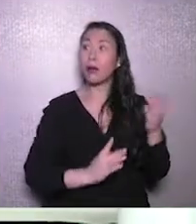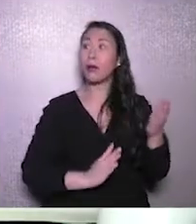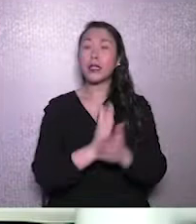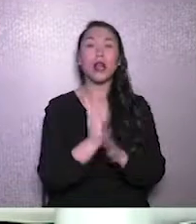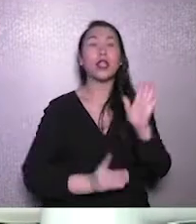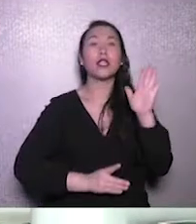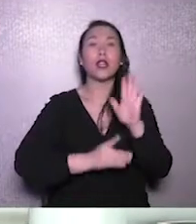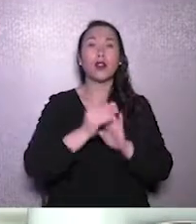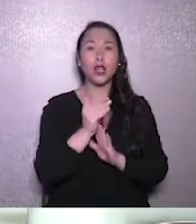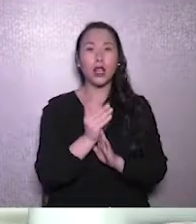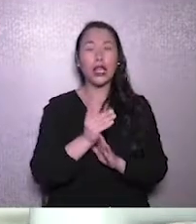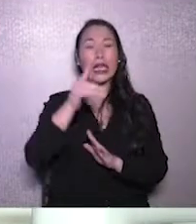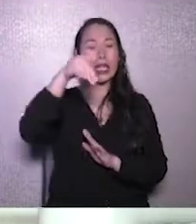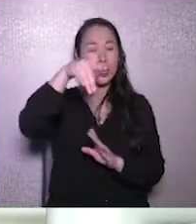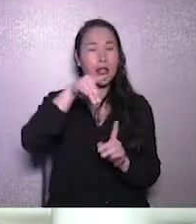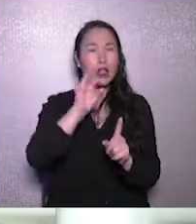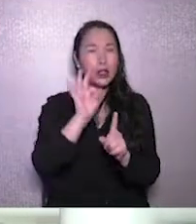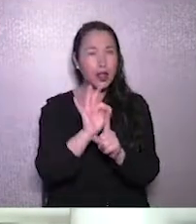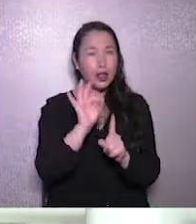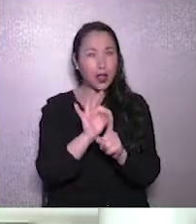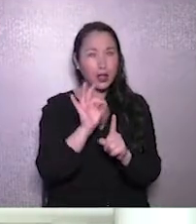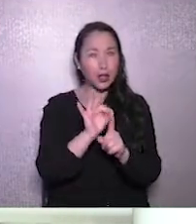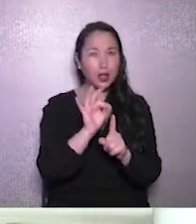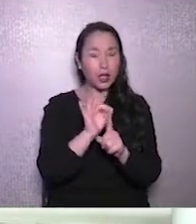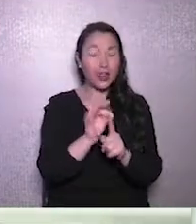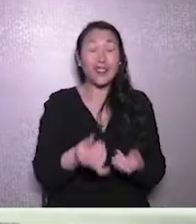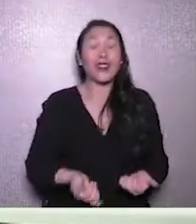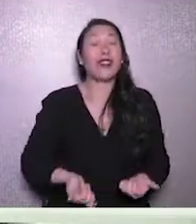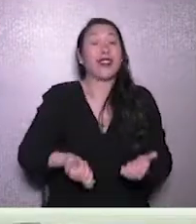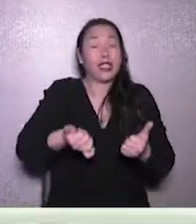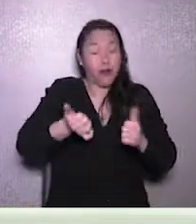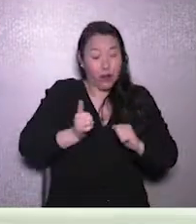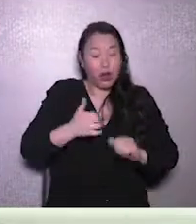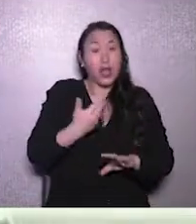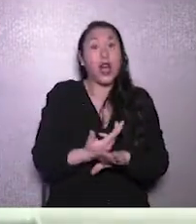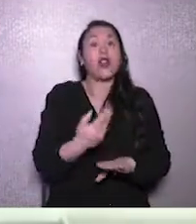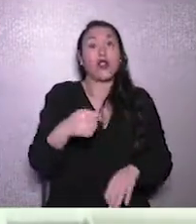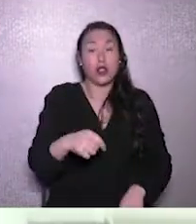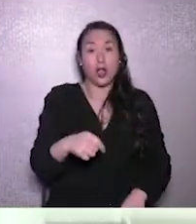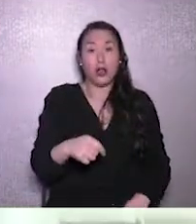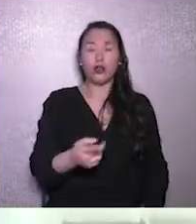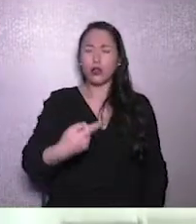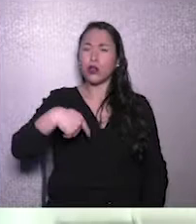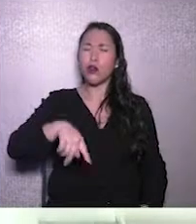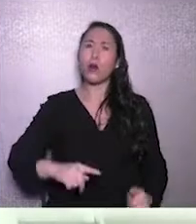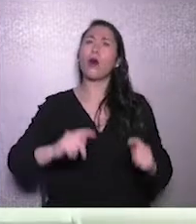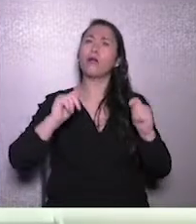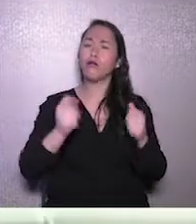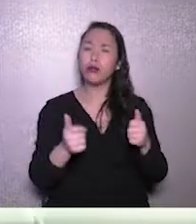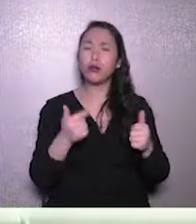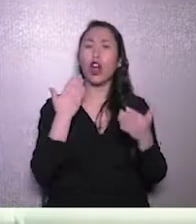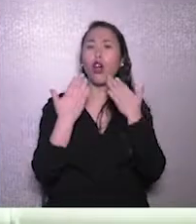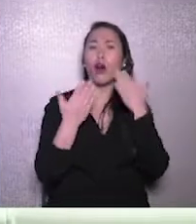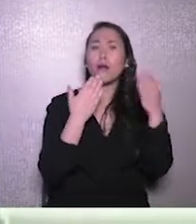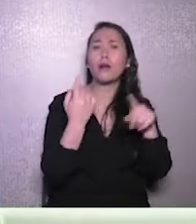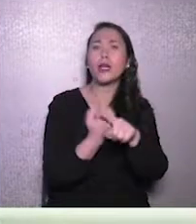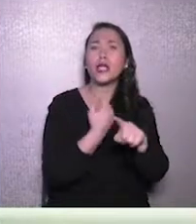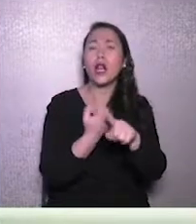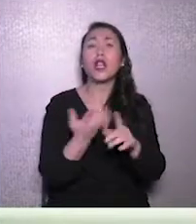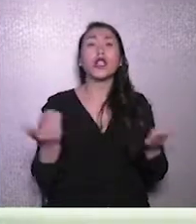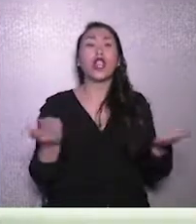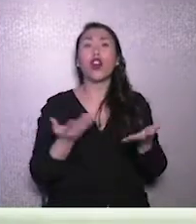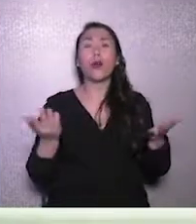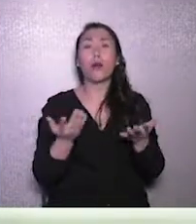este detalle en lo micro, que es el desafío que tenemos. Entonces, fuimos capaces de hablar de cómo el Big Data